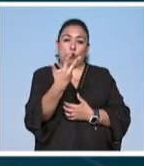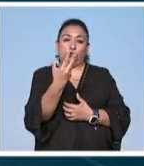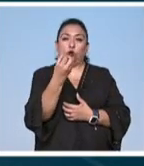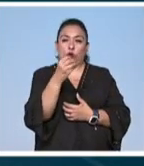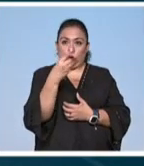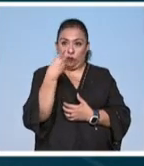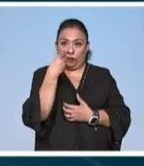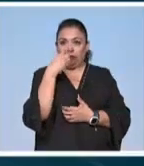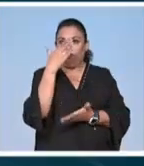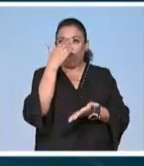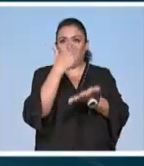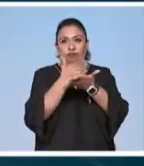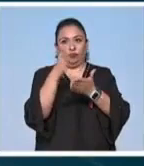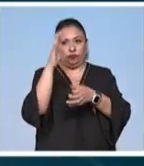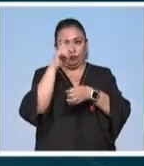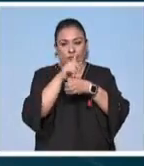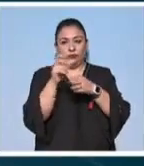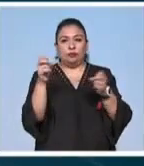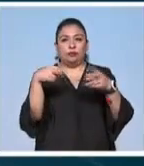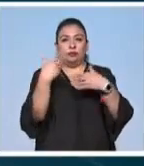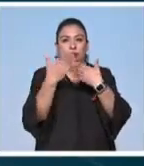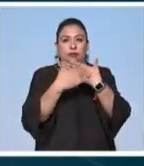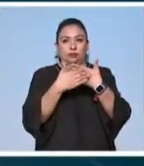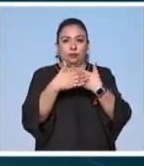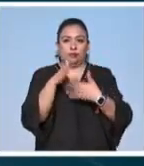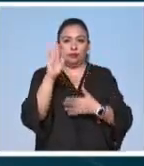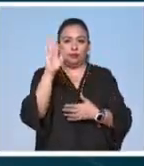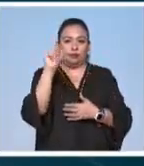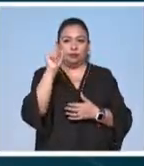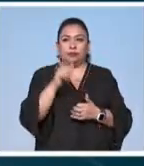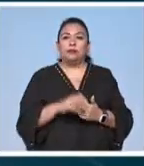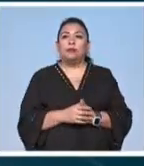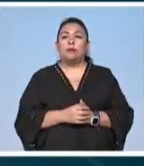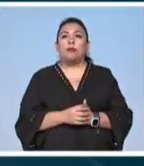pierdas y hasta aquí la cartelera cultura nos vemos en la próxima bueno